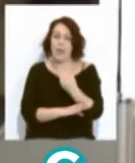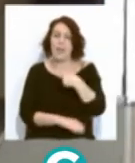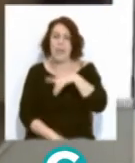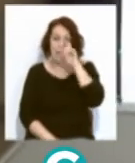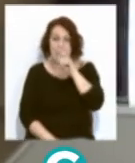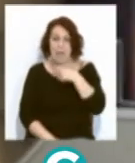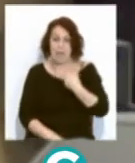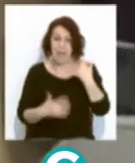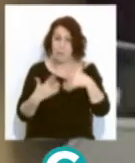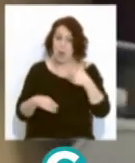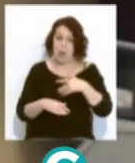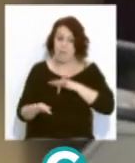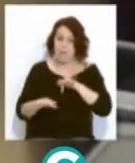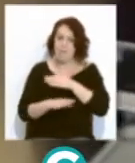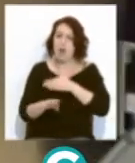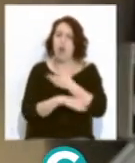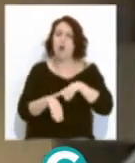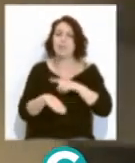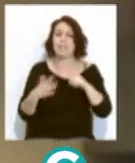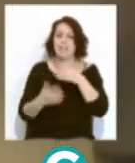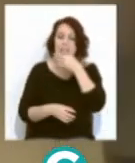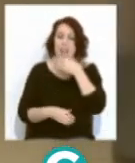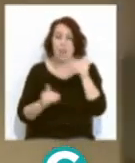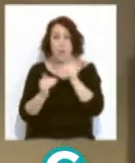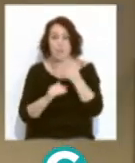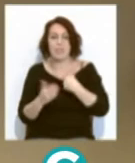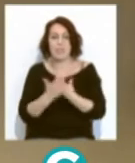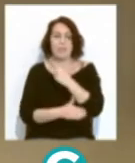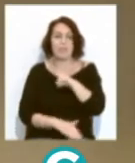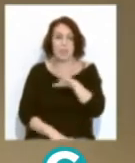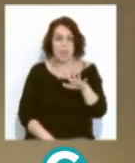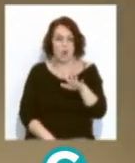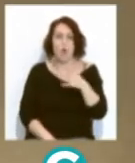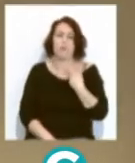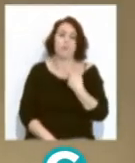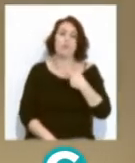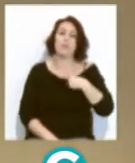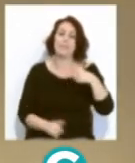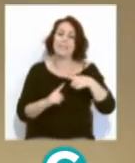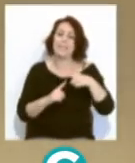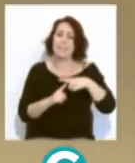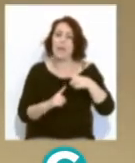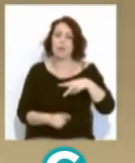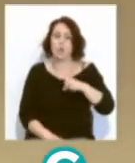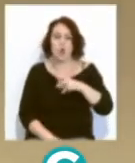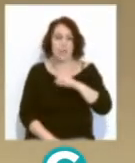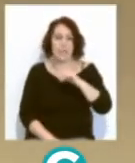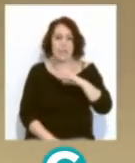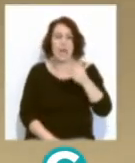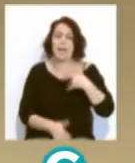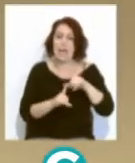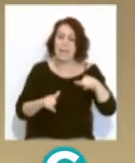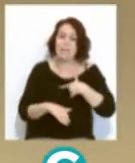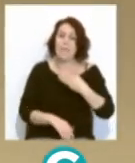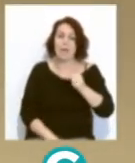este miércoles en el Falla a 6 de la tarde y el jueves 25 se hará un pase en la Tianólica para estudiantes de la Caleta, Cornelio